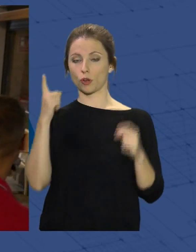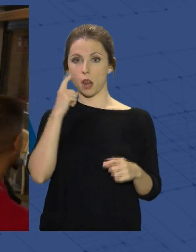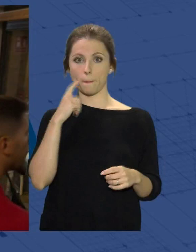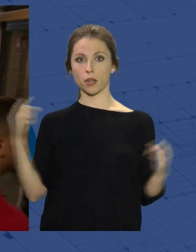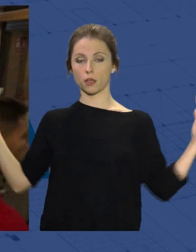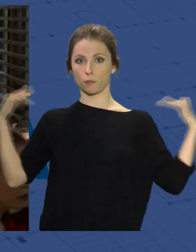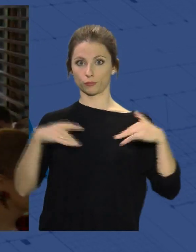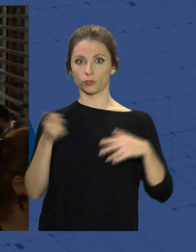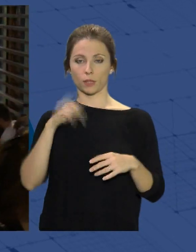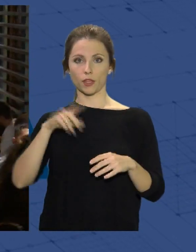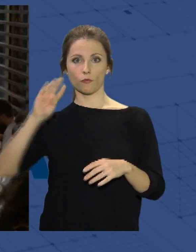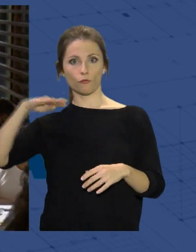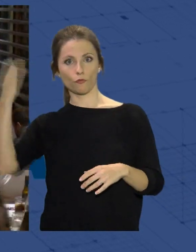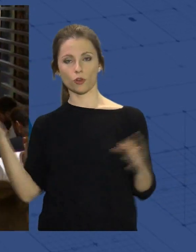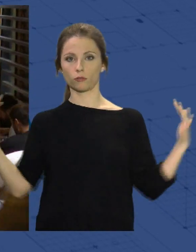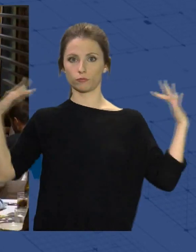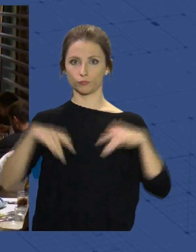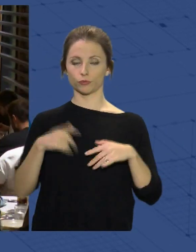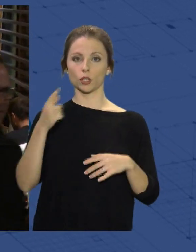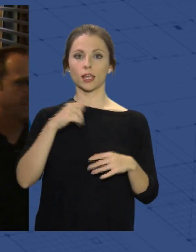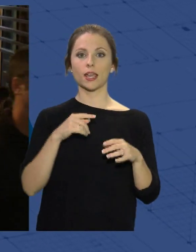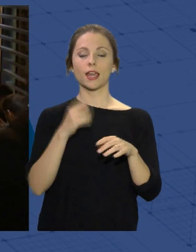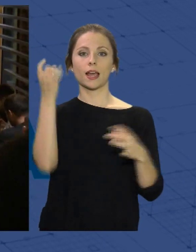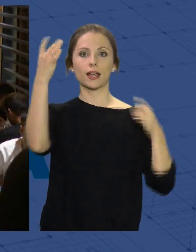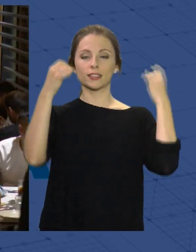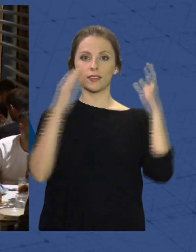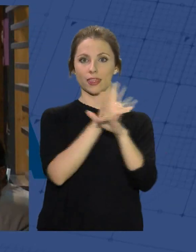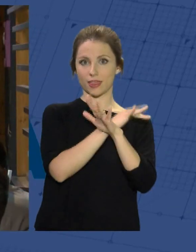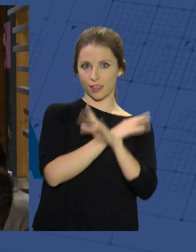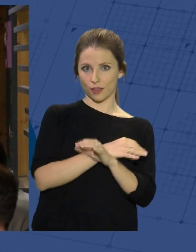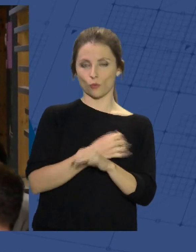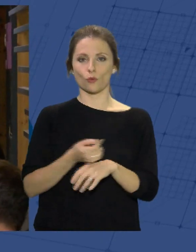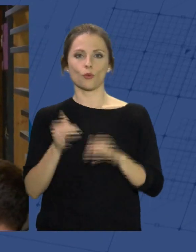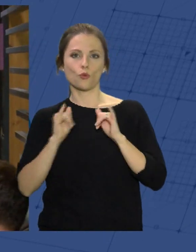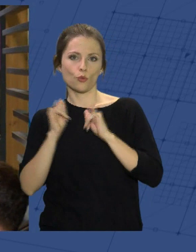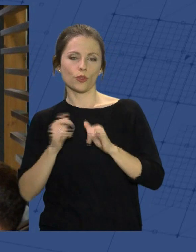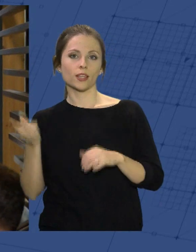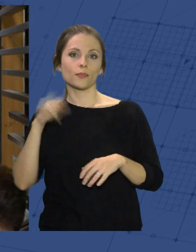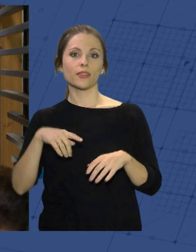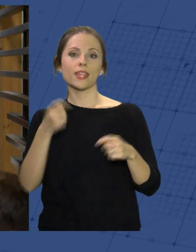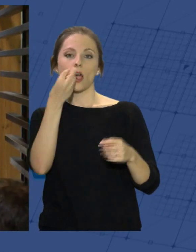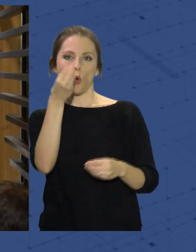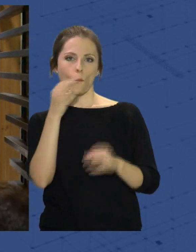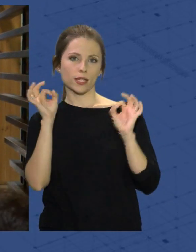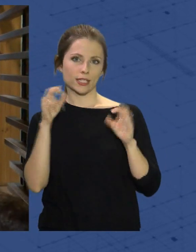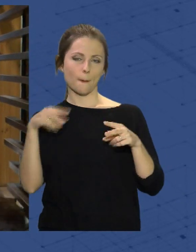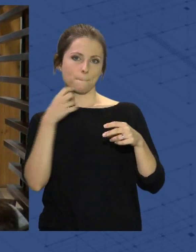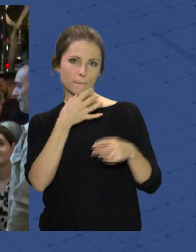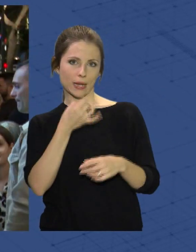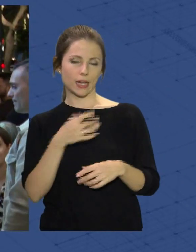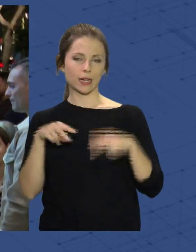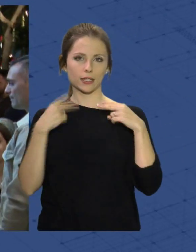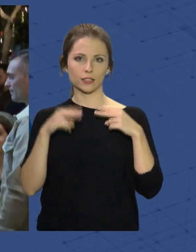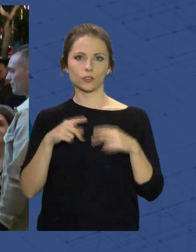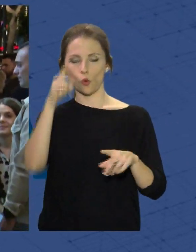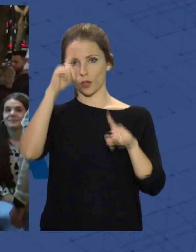múltiples actividades lúdicas, culturales y también de las ofertas del comercio local y de la gastronomía de nuestros bares y restaurantes. Objetivo principal de la